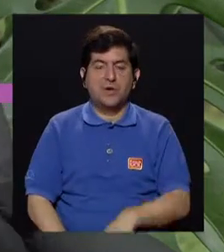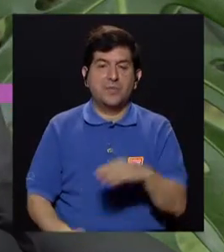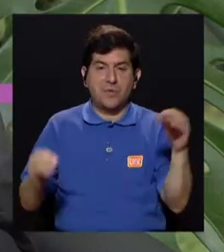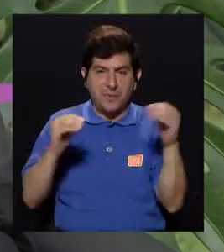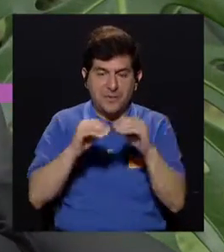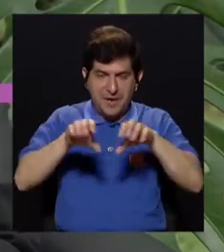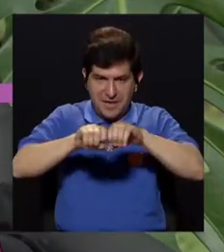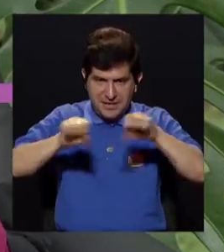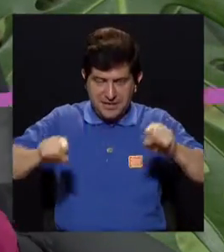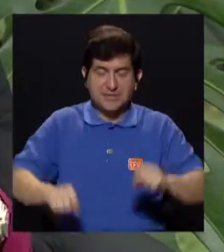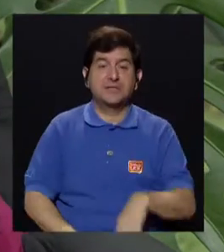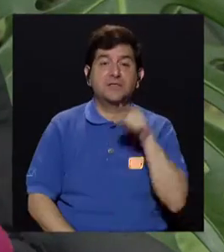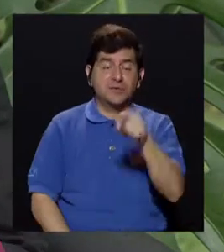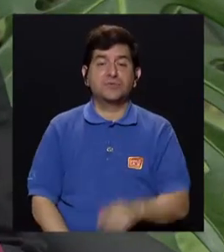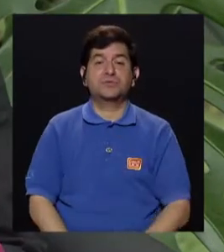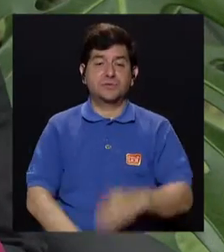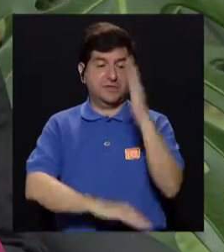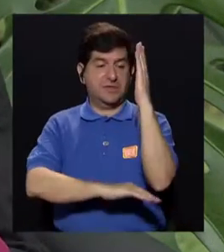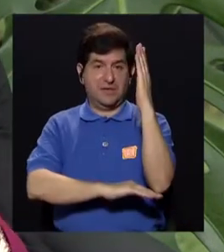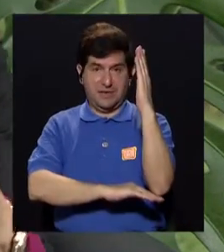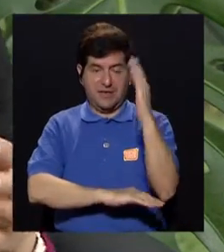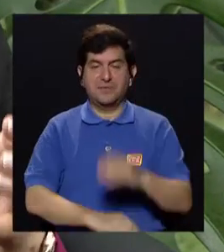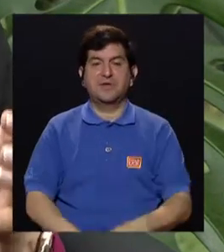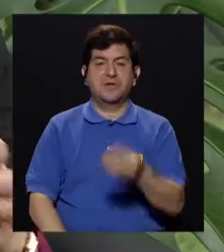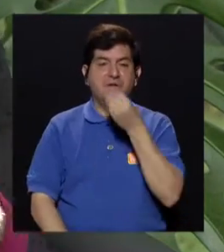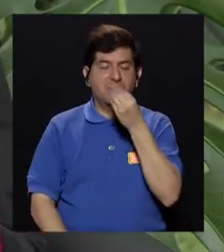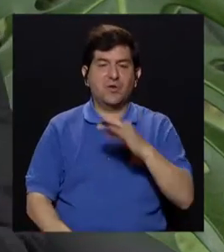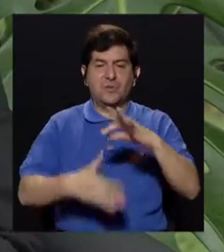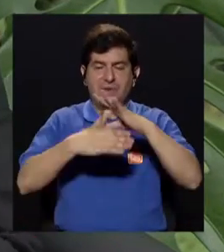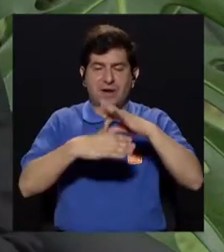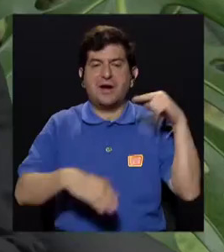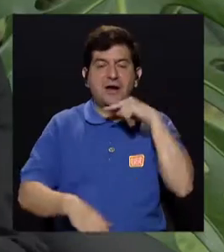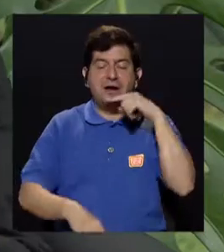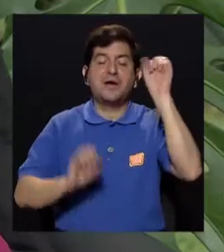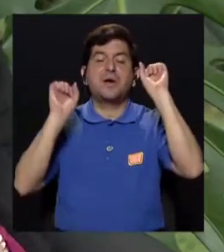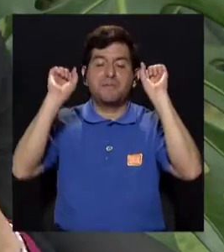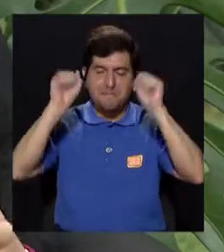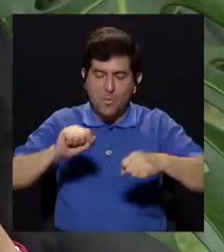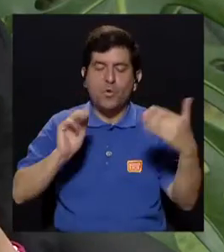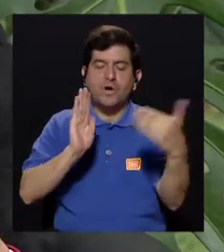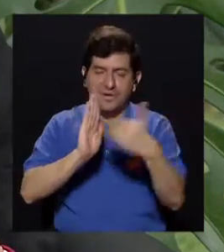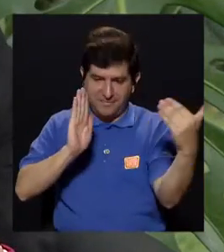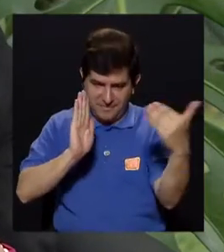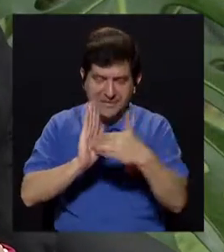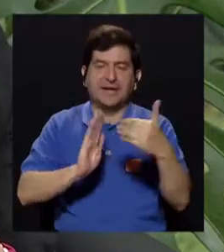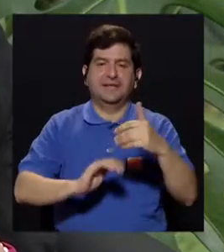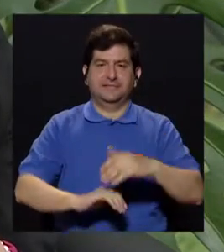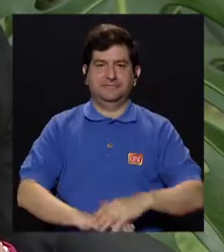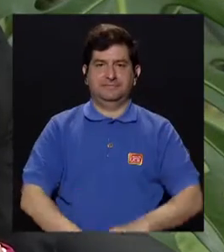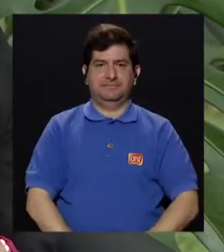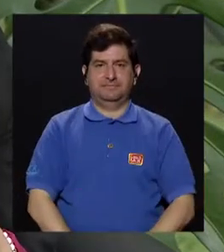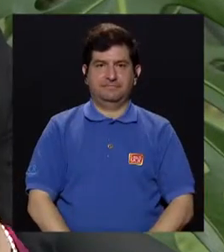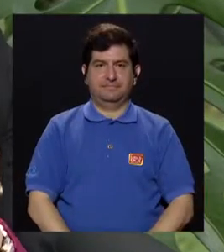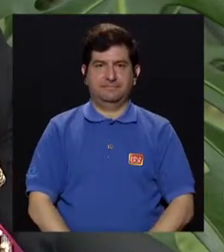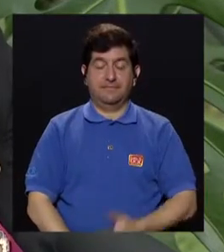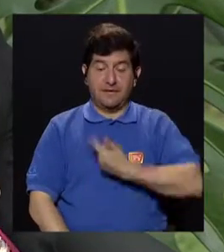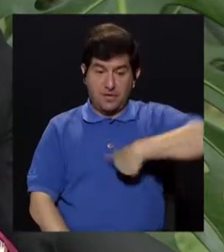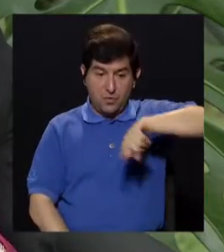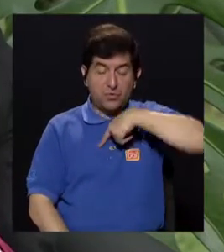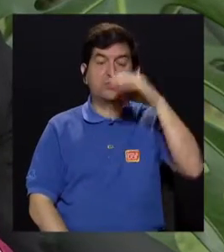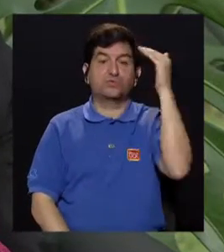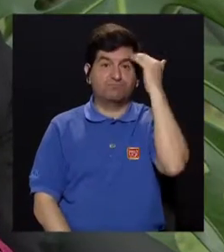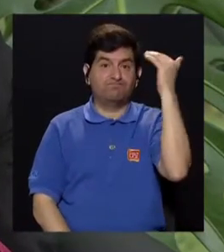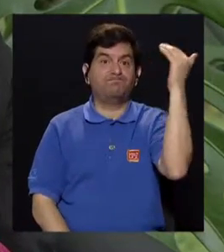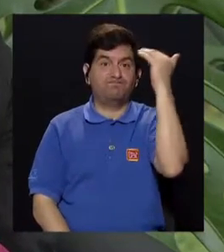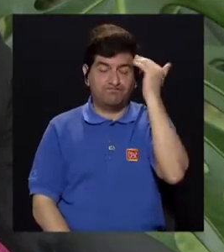todavía llego a almorzar, carne roja, entonces esa suma sí puede dañar, ¿verdad? Entonces en